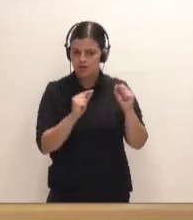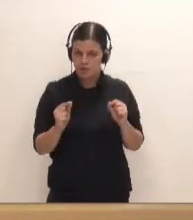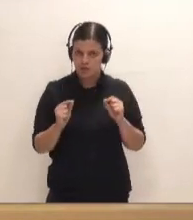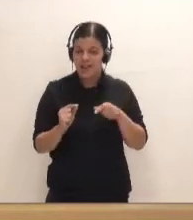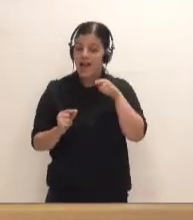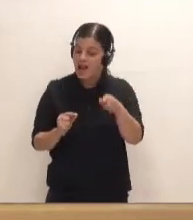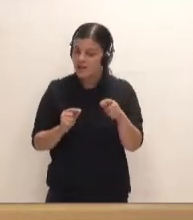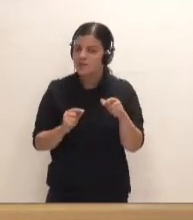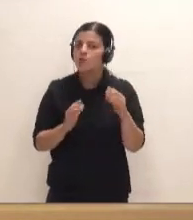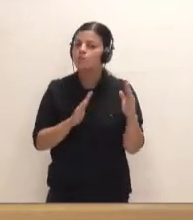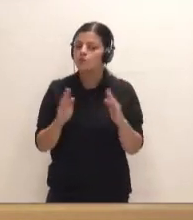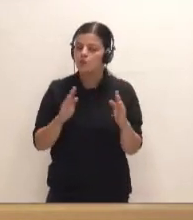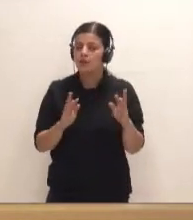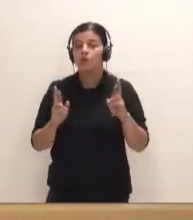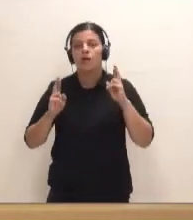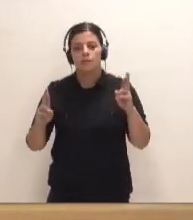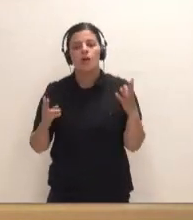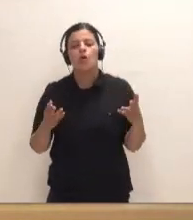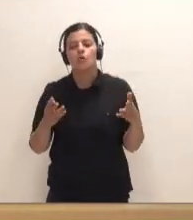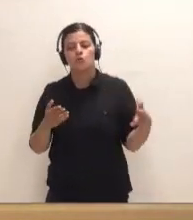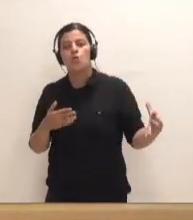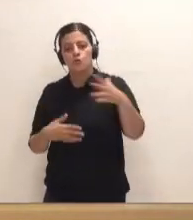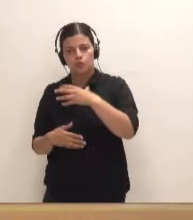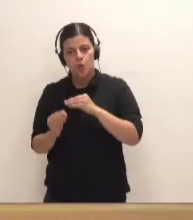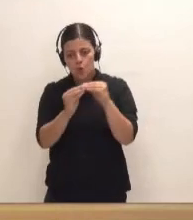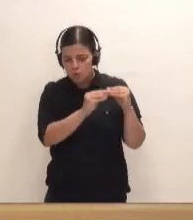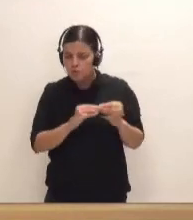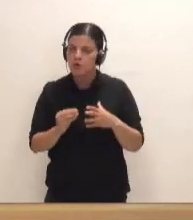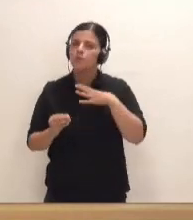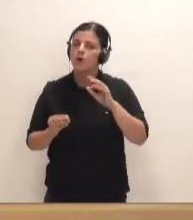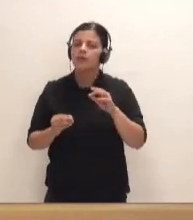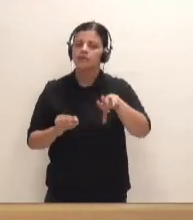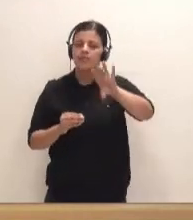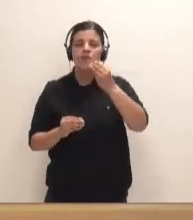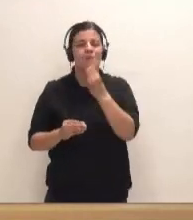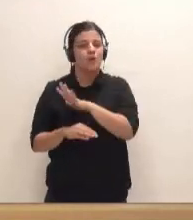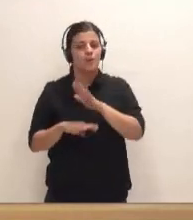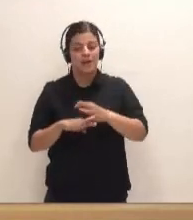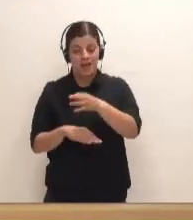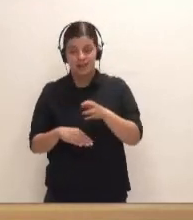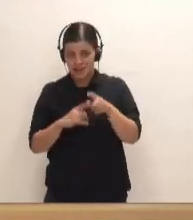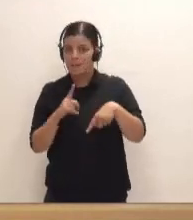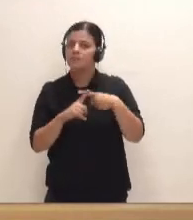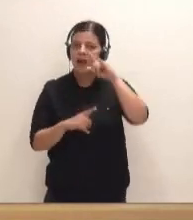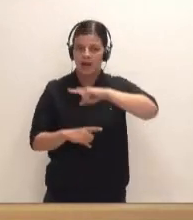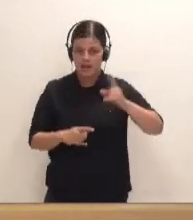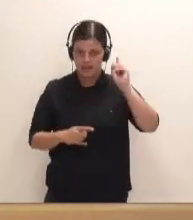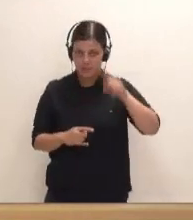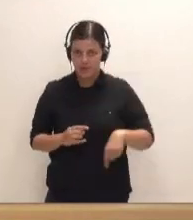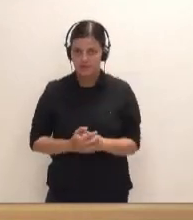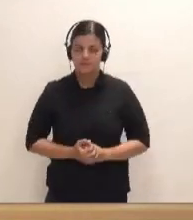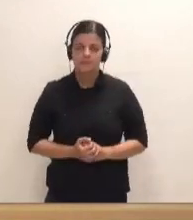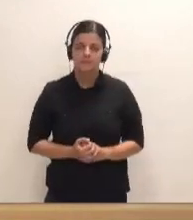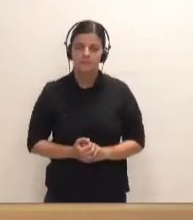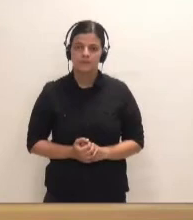será el momento en el que espero podamos tomar juntos la decisión mejor para esta isla y para el conjunto de Canarias. No